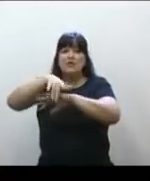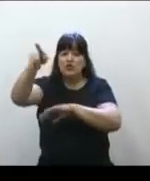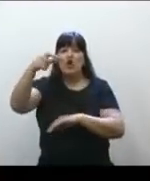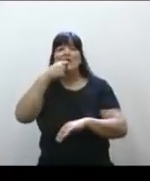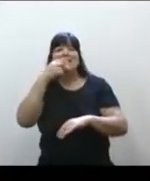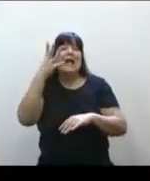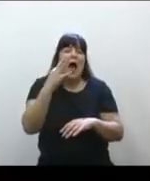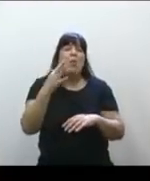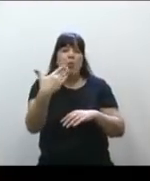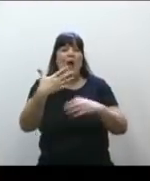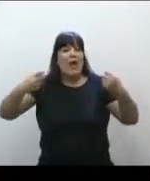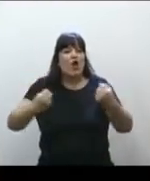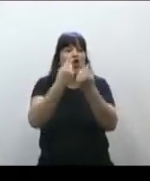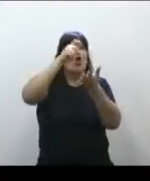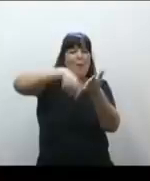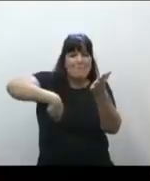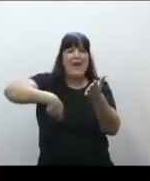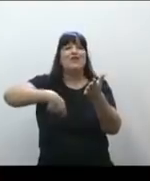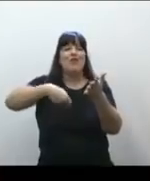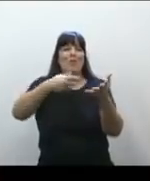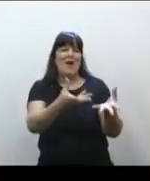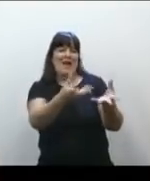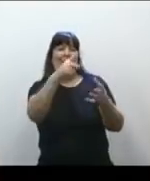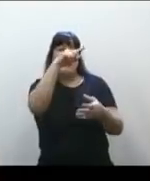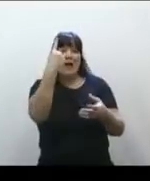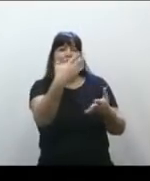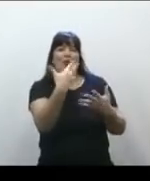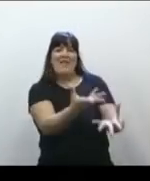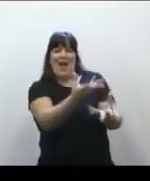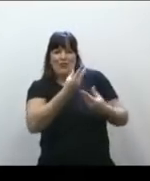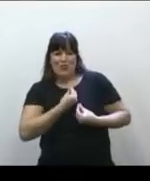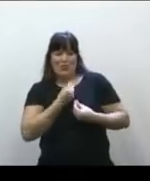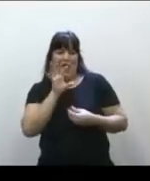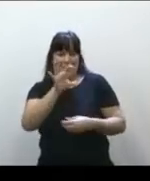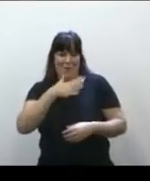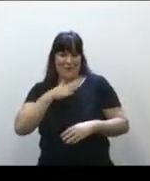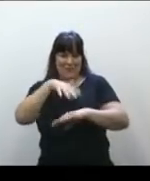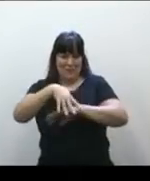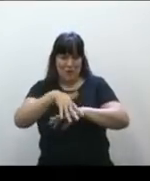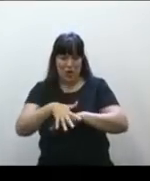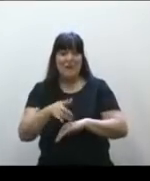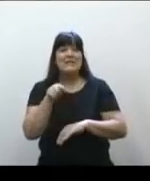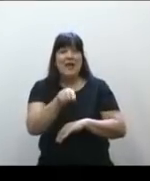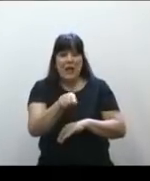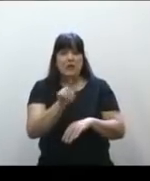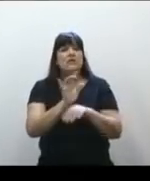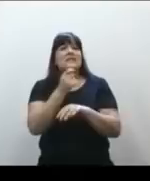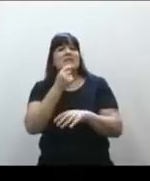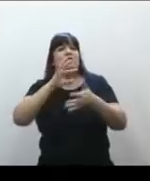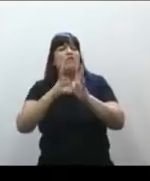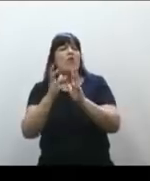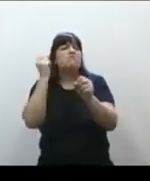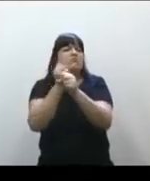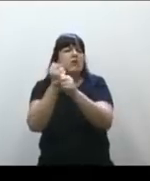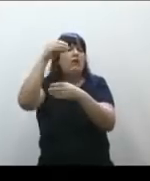convenios comprometer su colaboración con la Nación. Y esto, si miramos en el funcionamiento